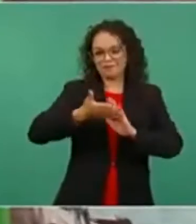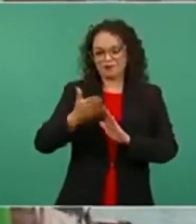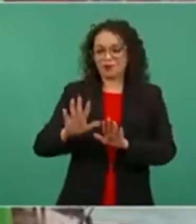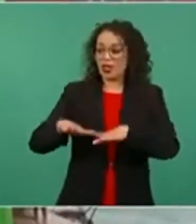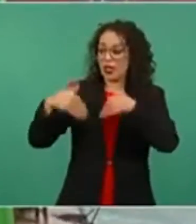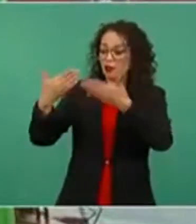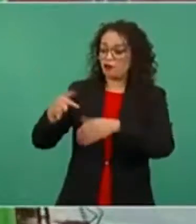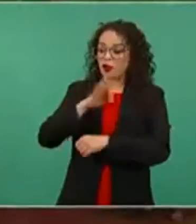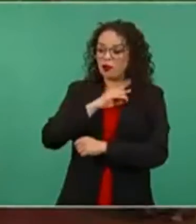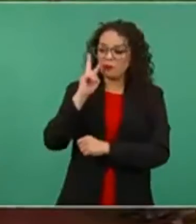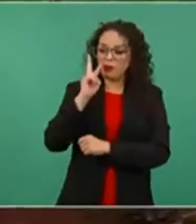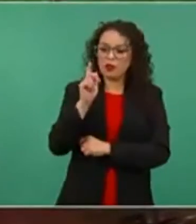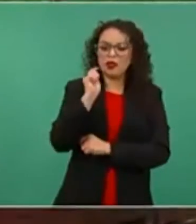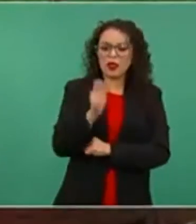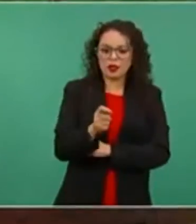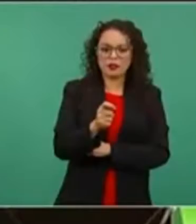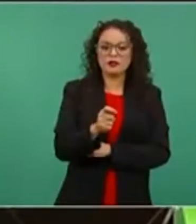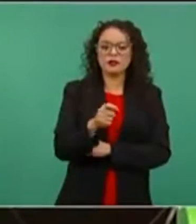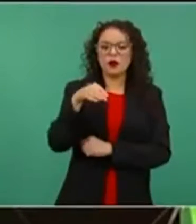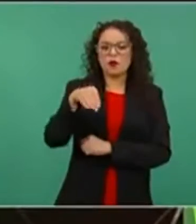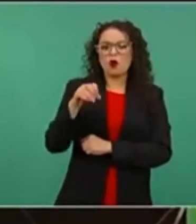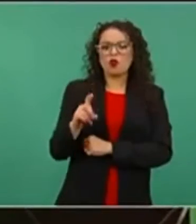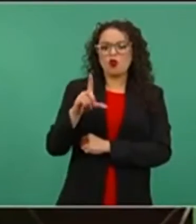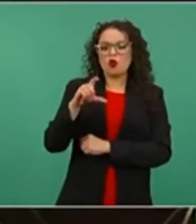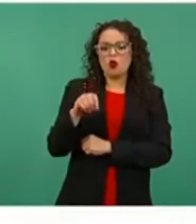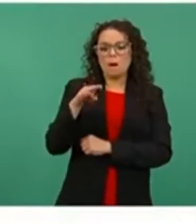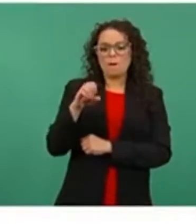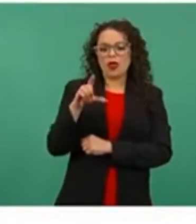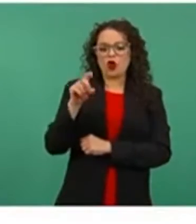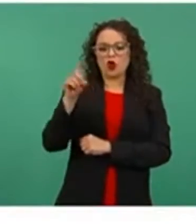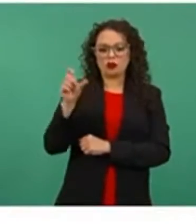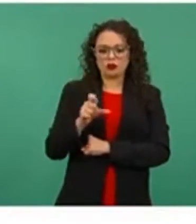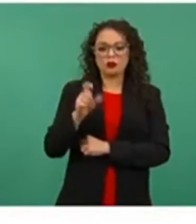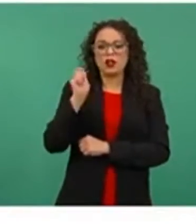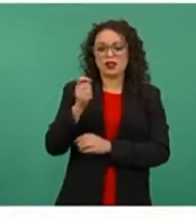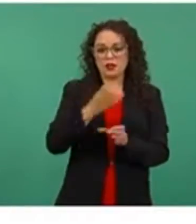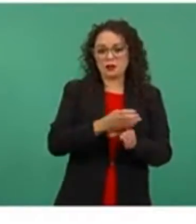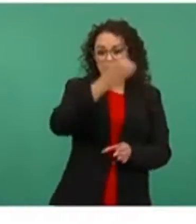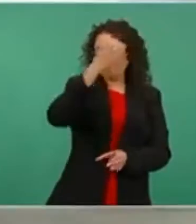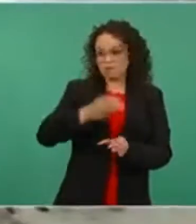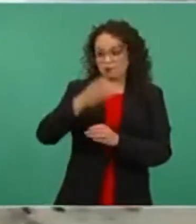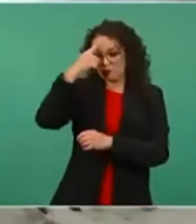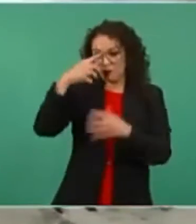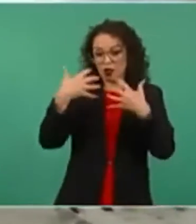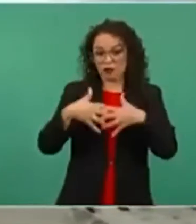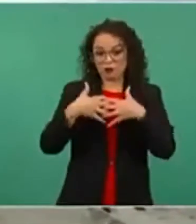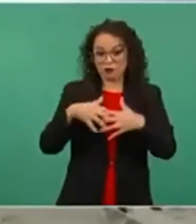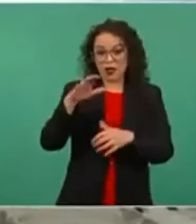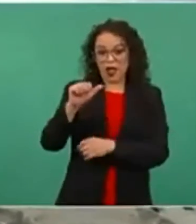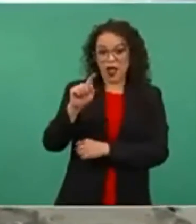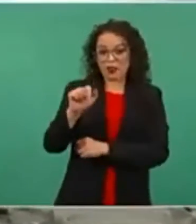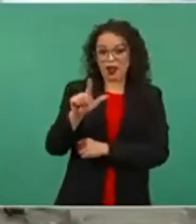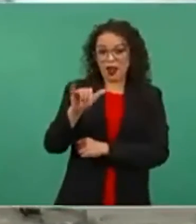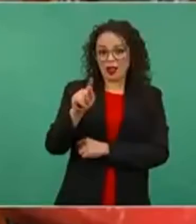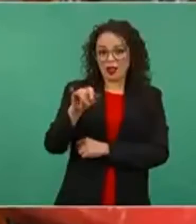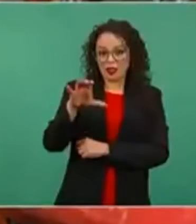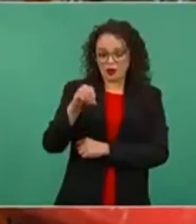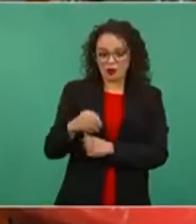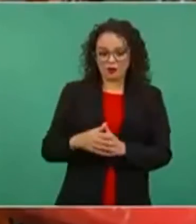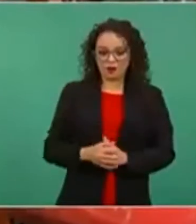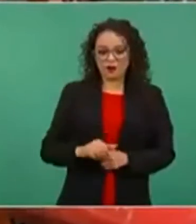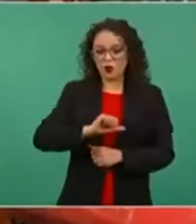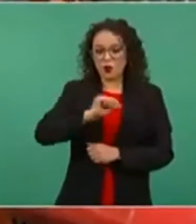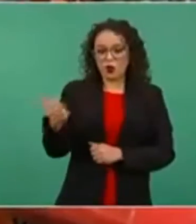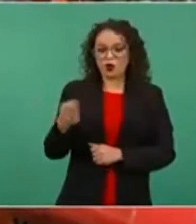las obras se han montado equipos de acumulamiento en la planta combinada del paquete 1 y continúa la construcción de estructura de acero Dio a